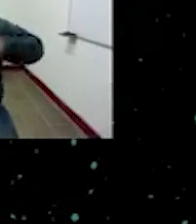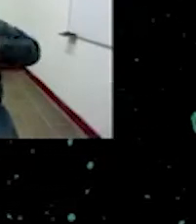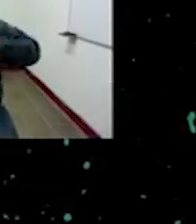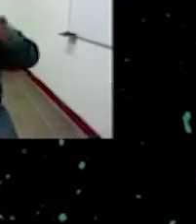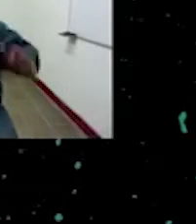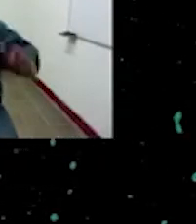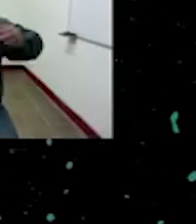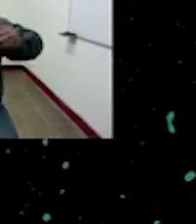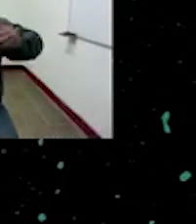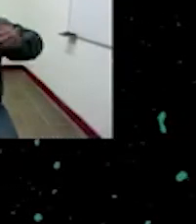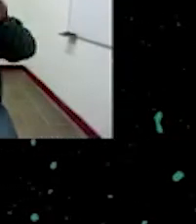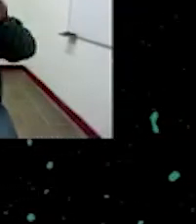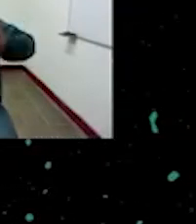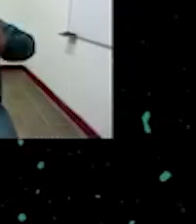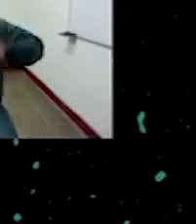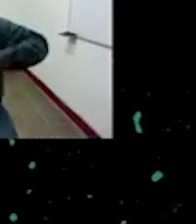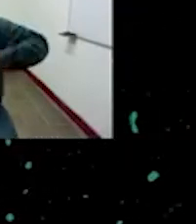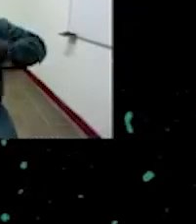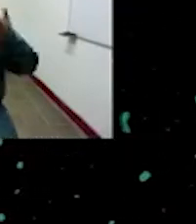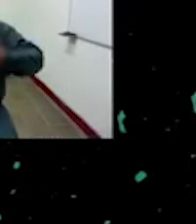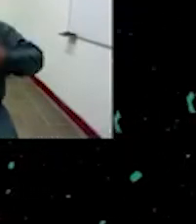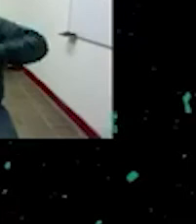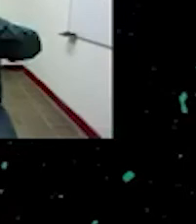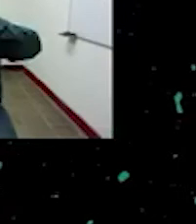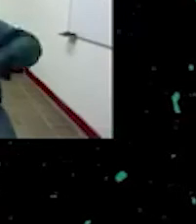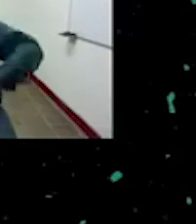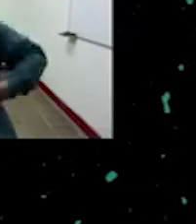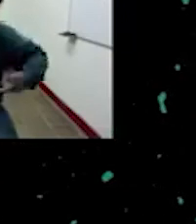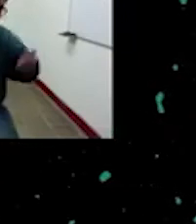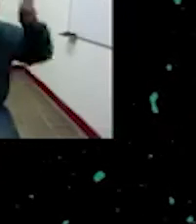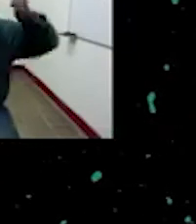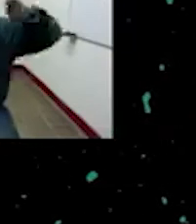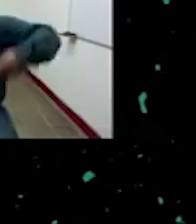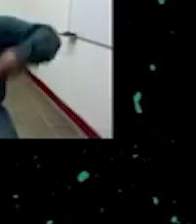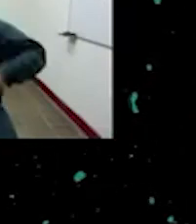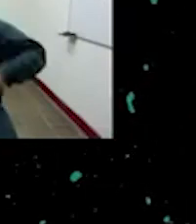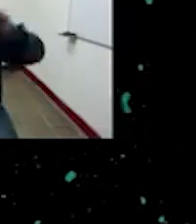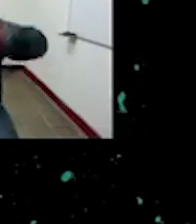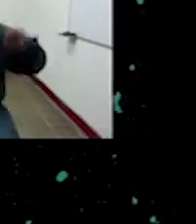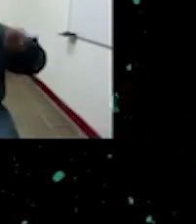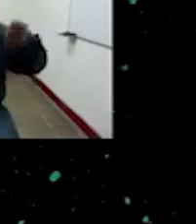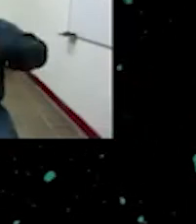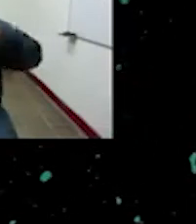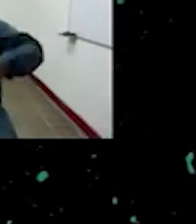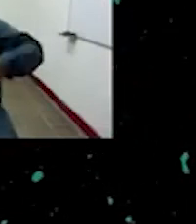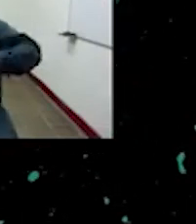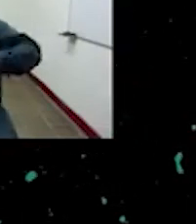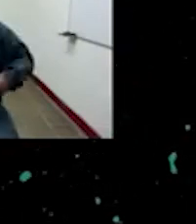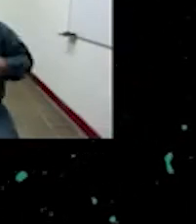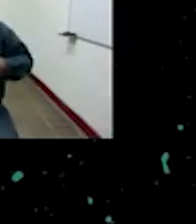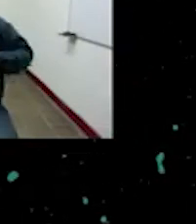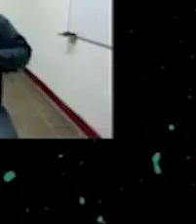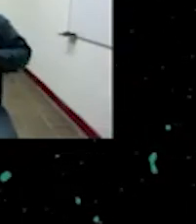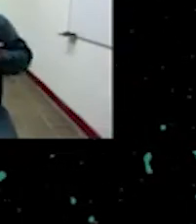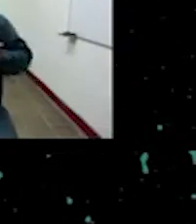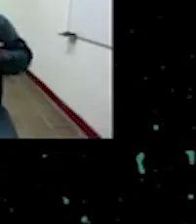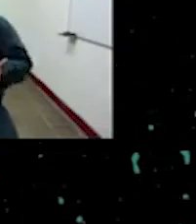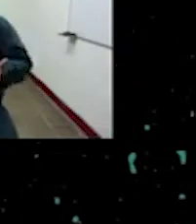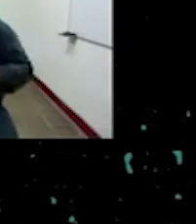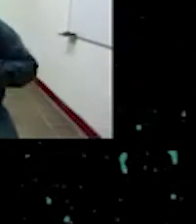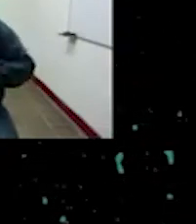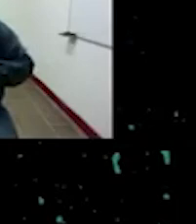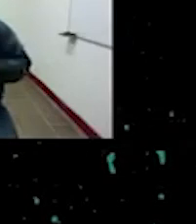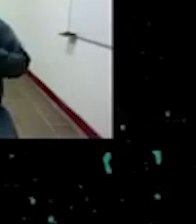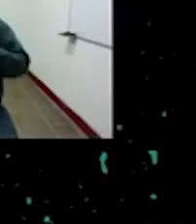expresarse ¿no? las personas expresan dicen se manifiestan lo que sienten si tienen eh